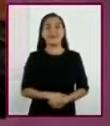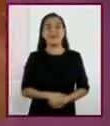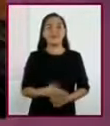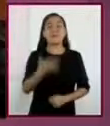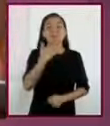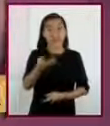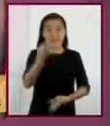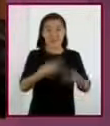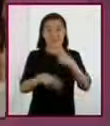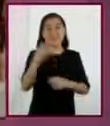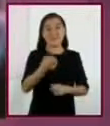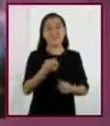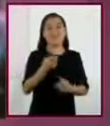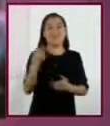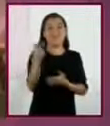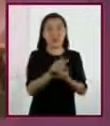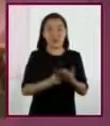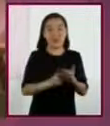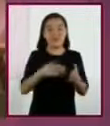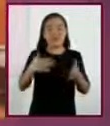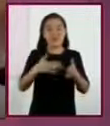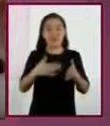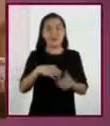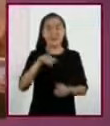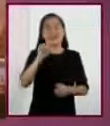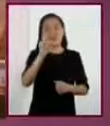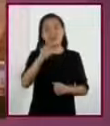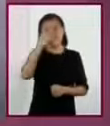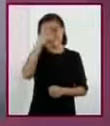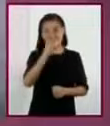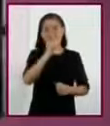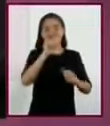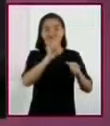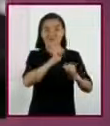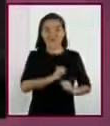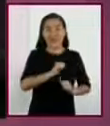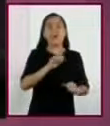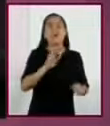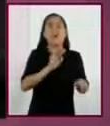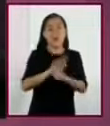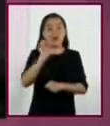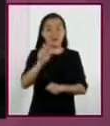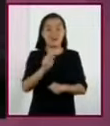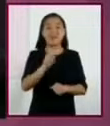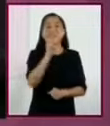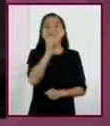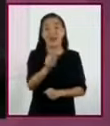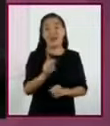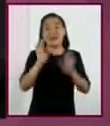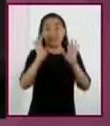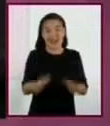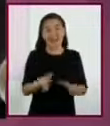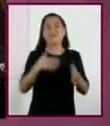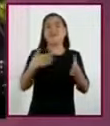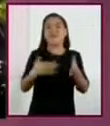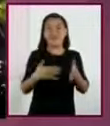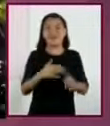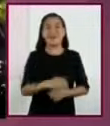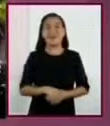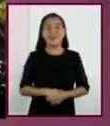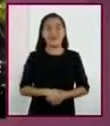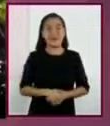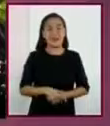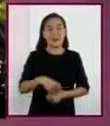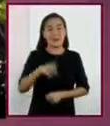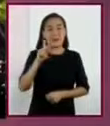Bienvenidos a su programa Cocina la Usted. En su sección, Esta Palabra Ya Se Coció, queda con ustedes, Pepe